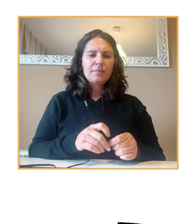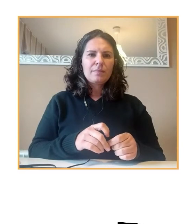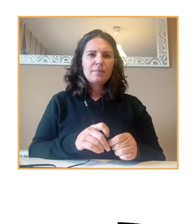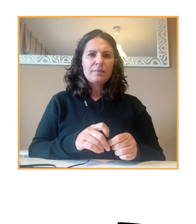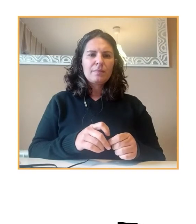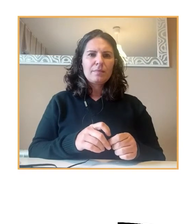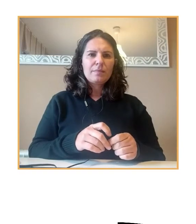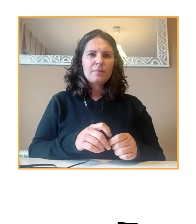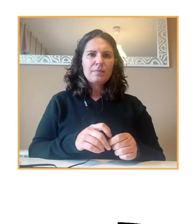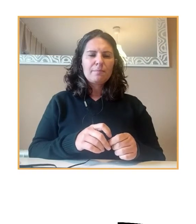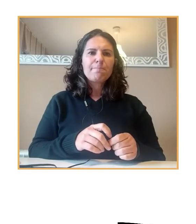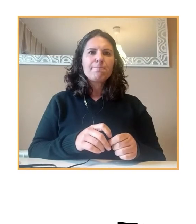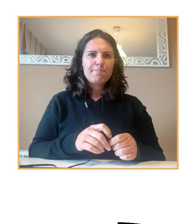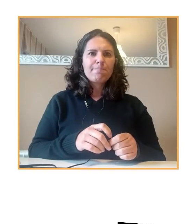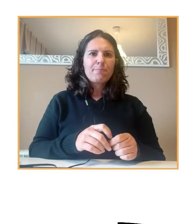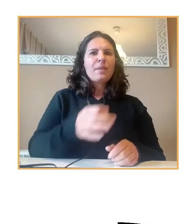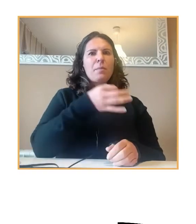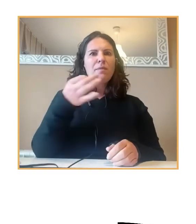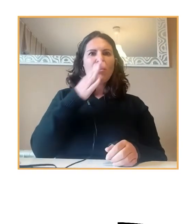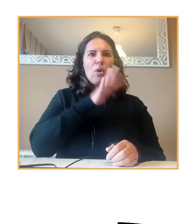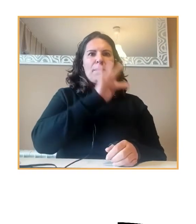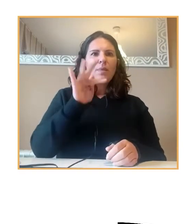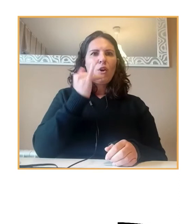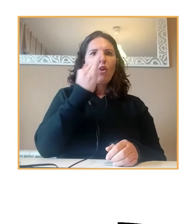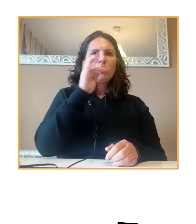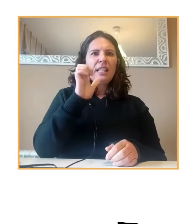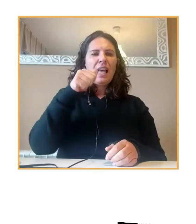Gracias. Gracias.